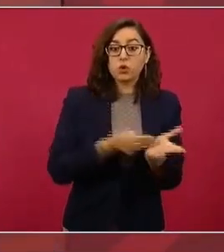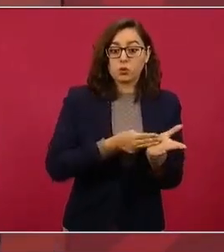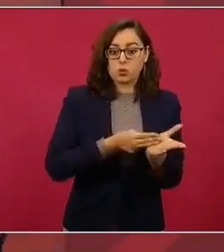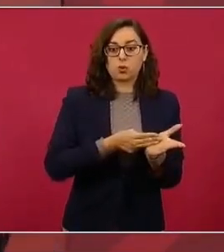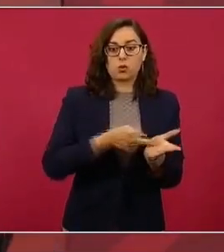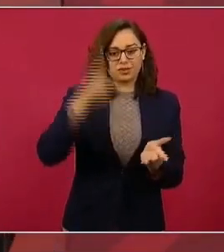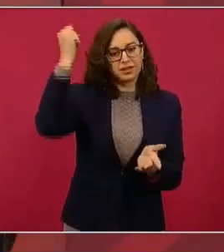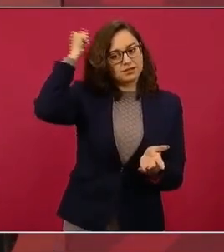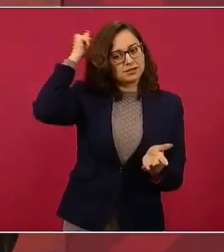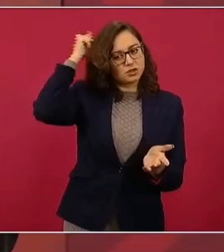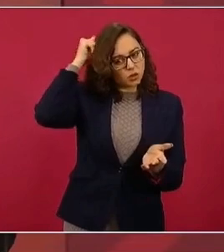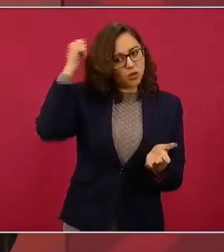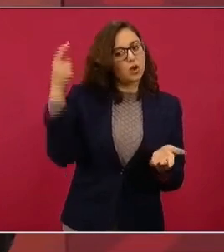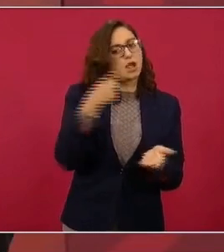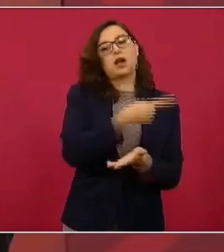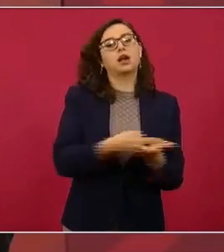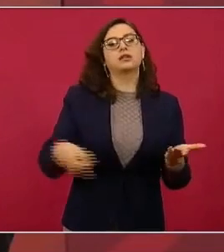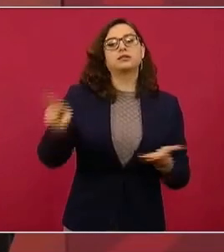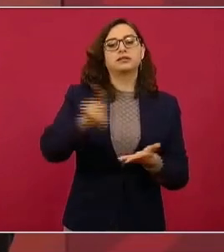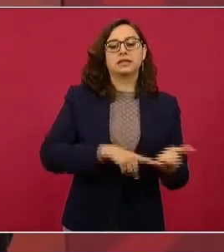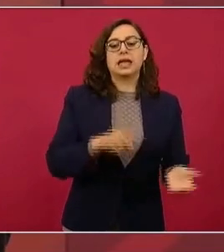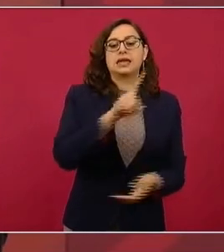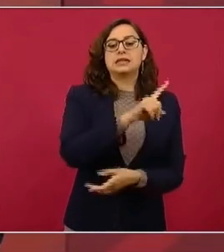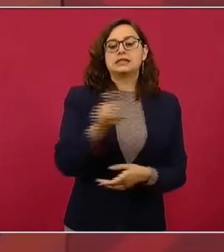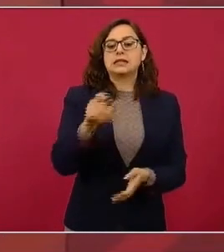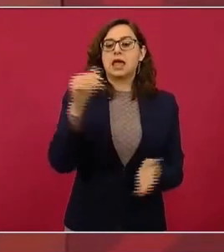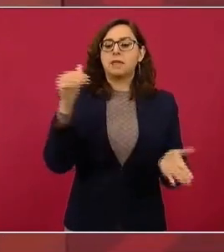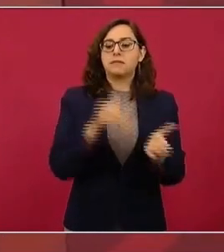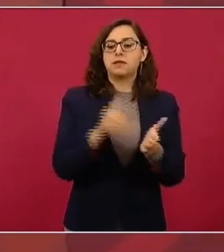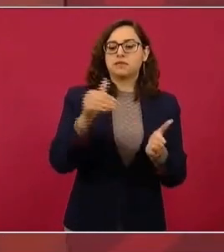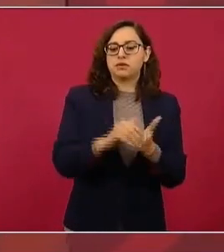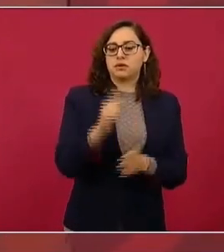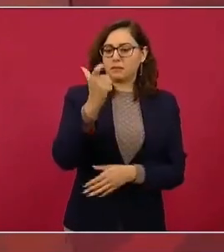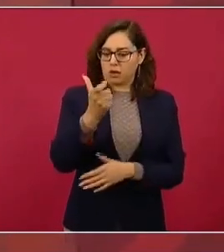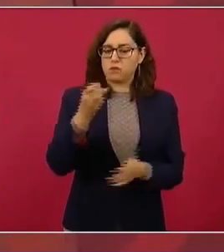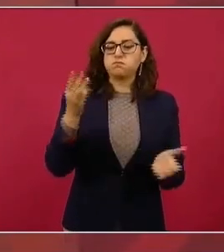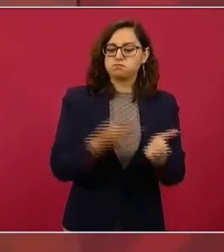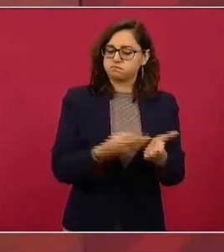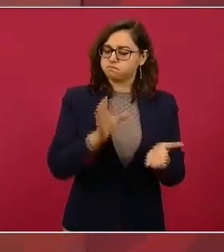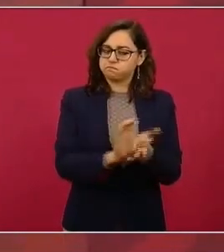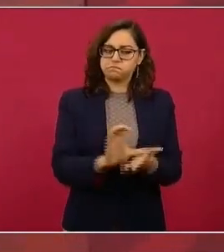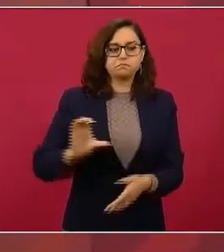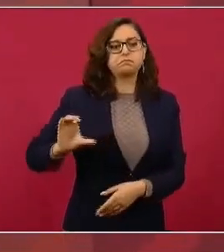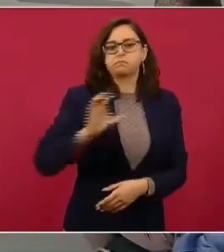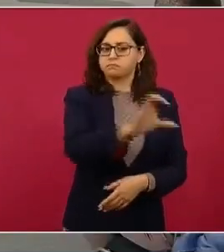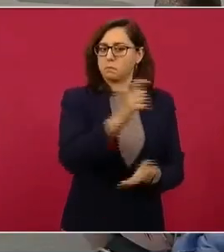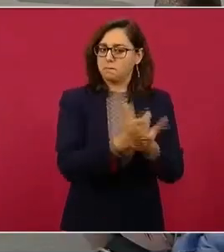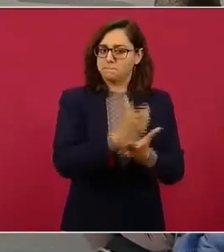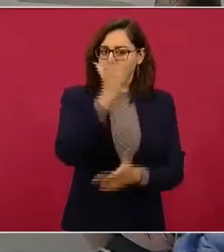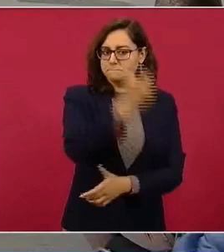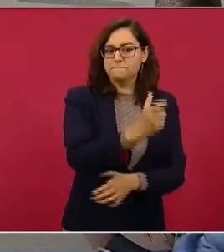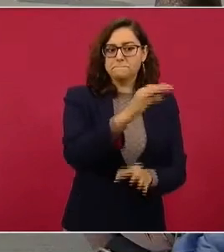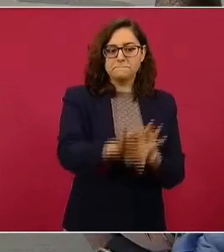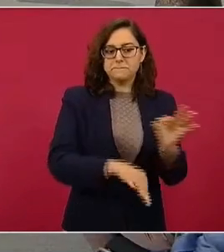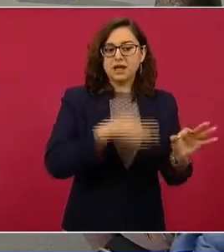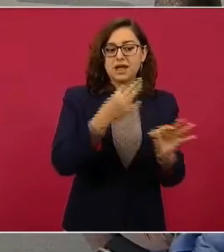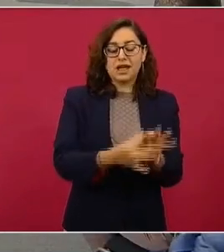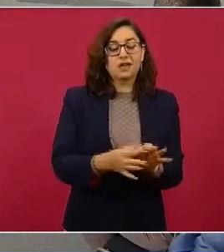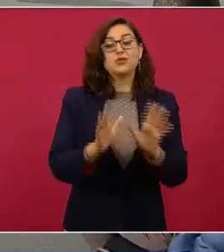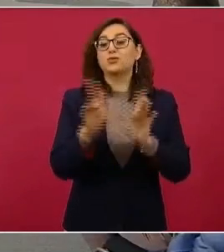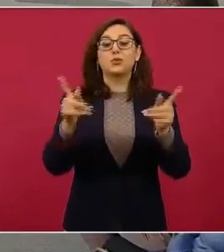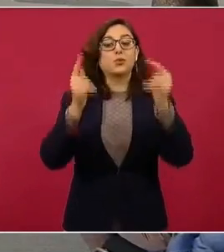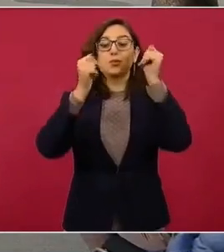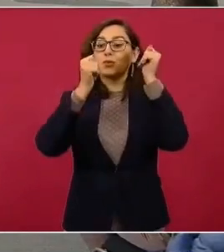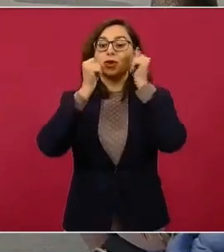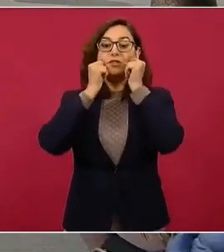cancelar la otra obra y no les quedamos a deber ni un peso, aun así nos vamos a ahorrar